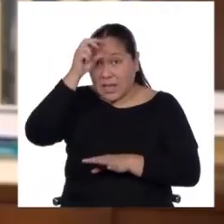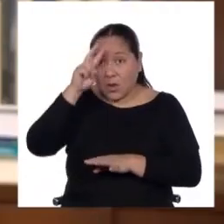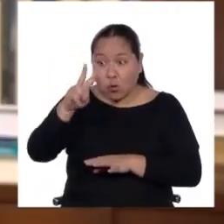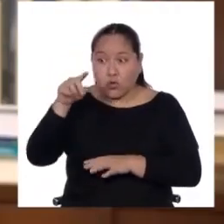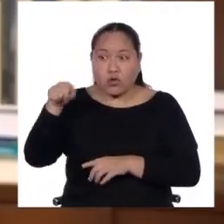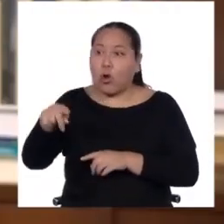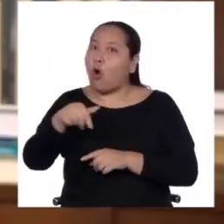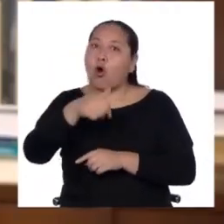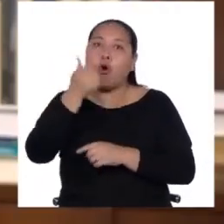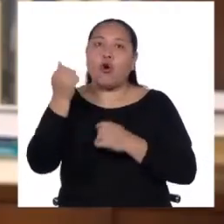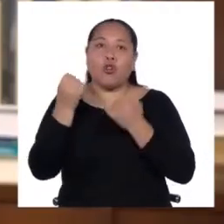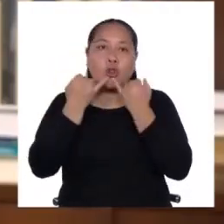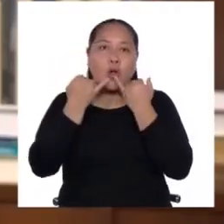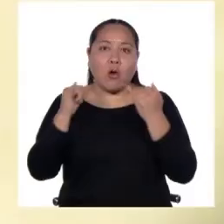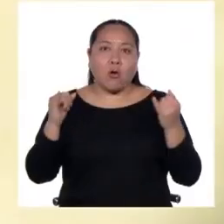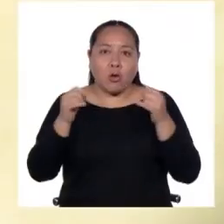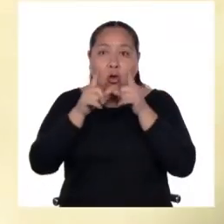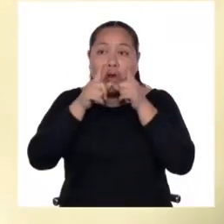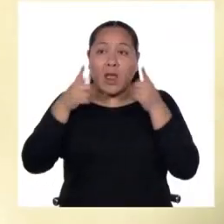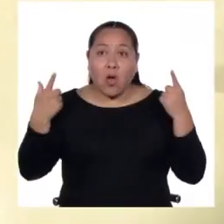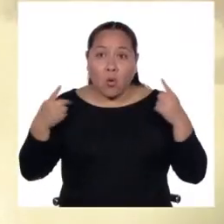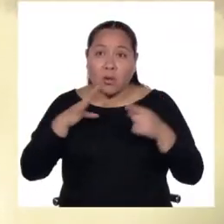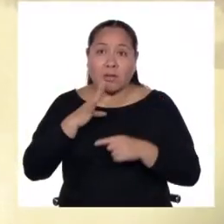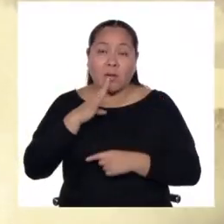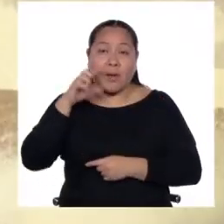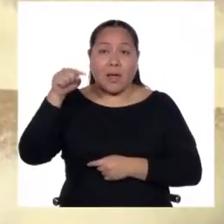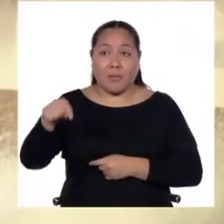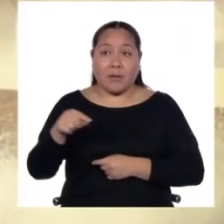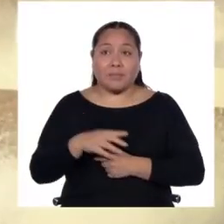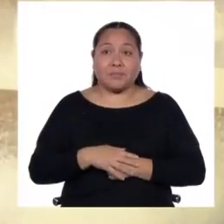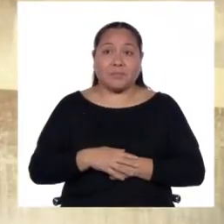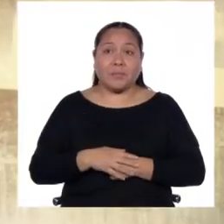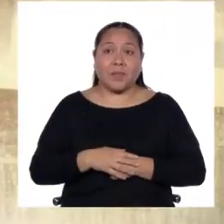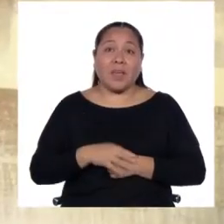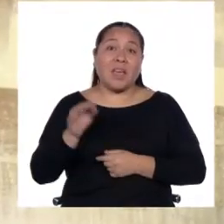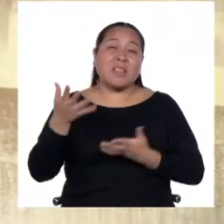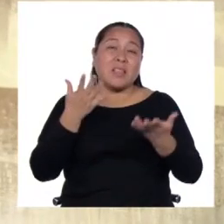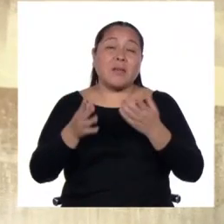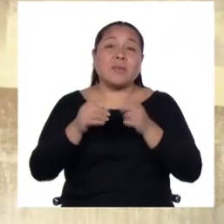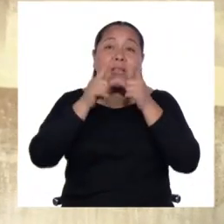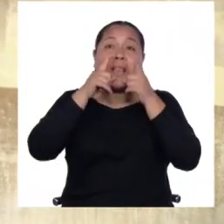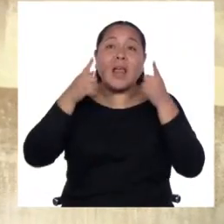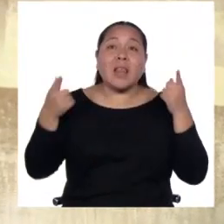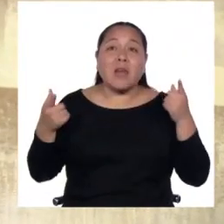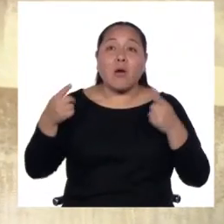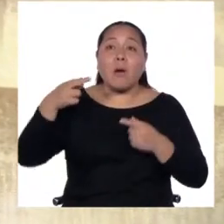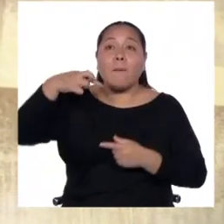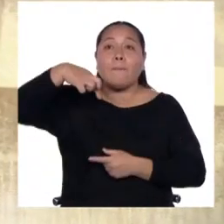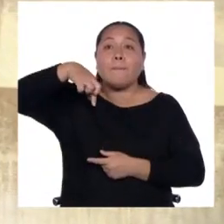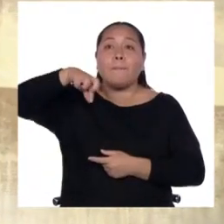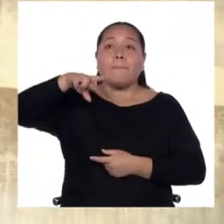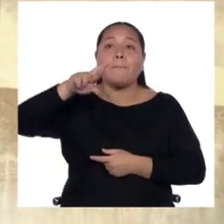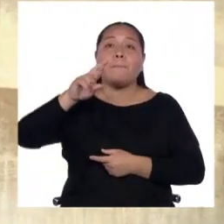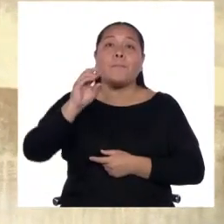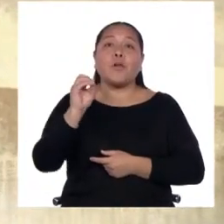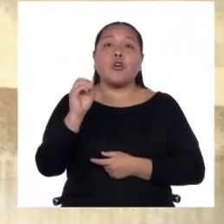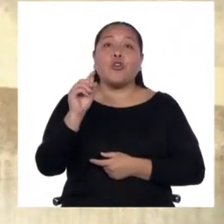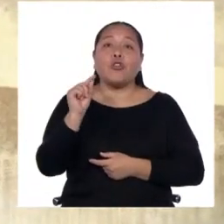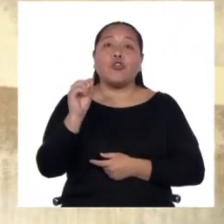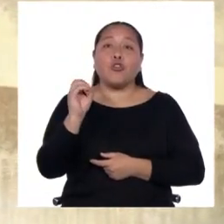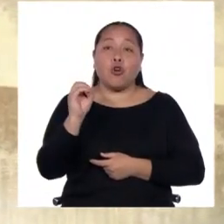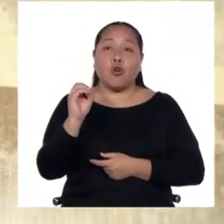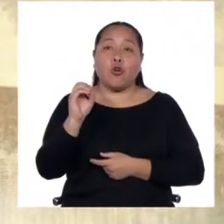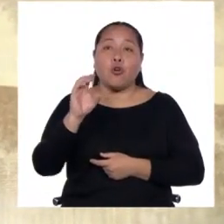todavía en los nombres de los lugares, en la toponimia, y esta lengua pudo haber sido la lengua el protopuquina, o sea, la lengua ancestral